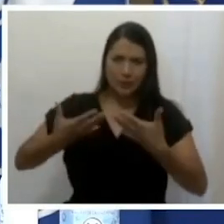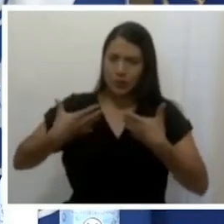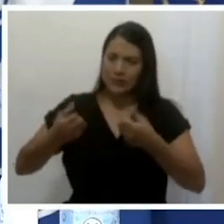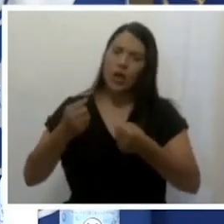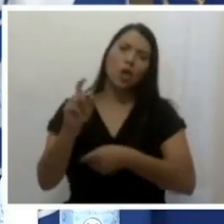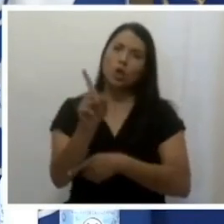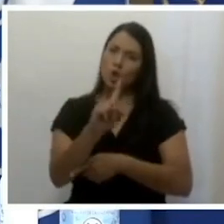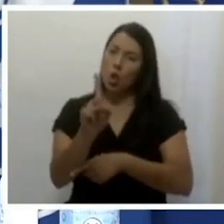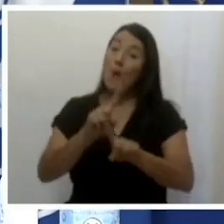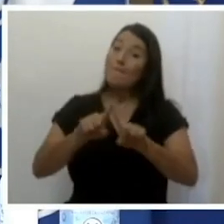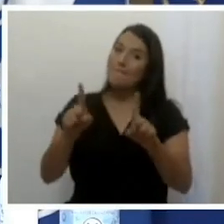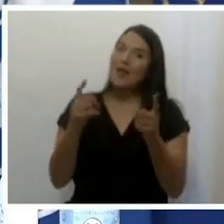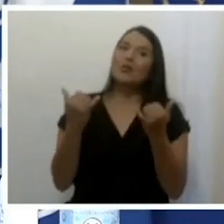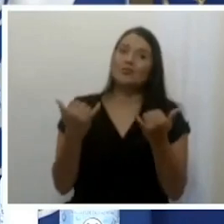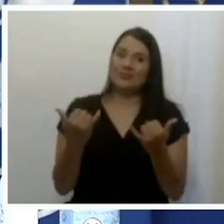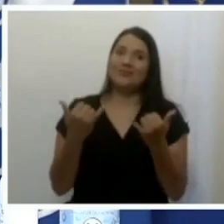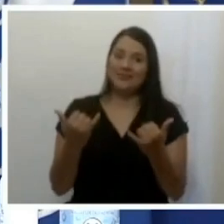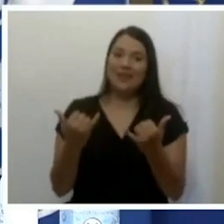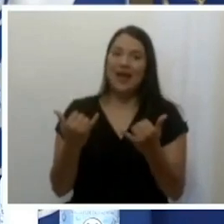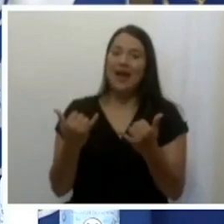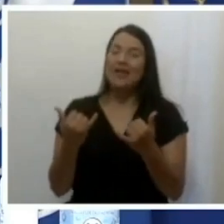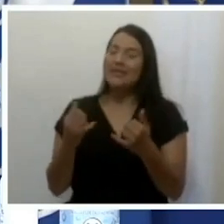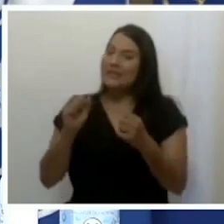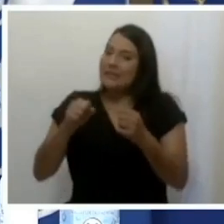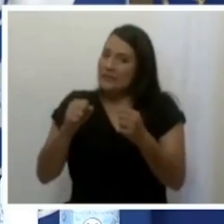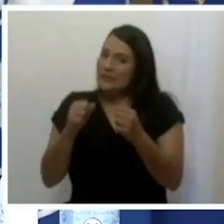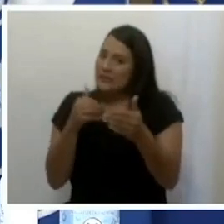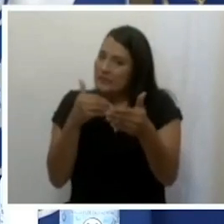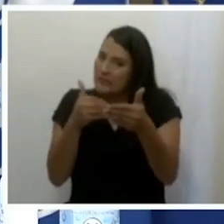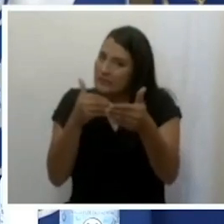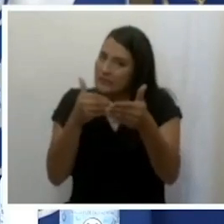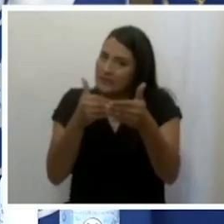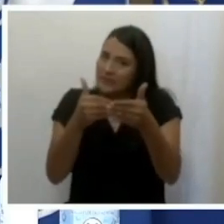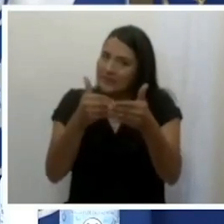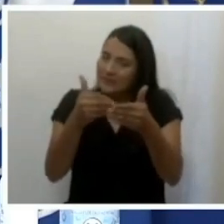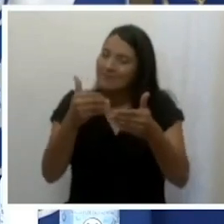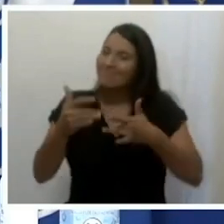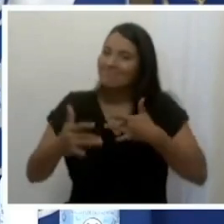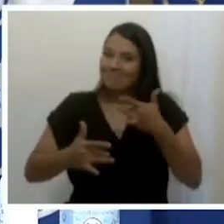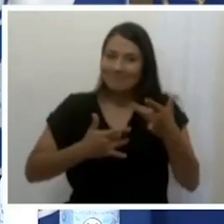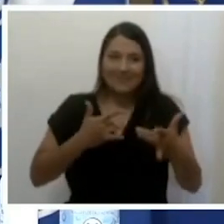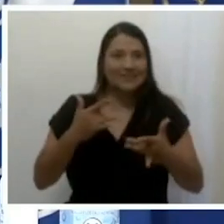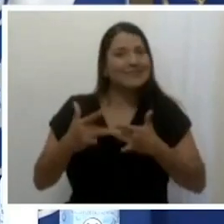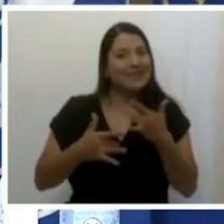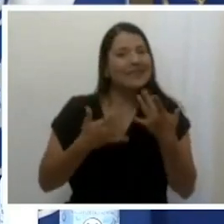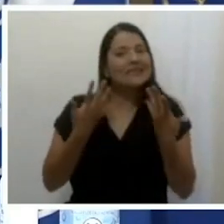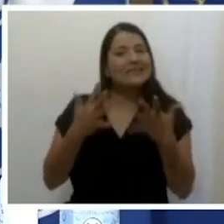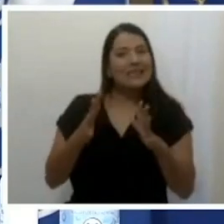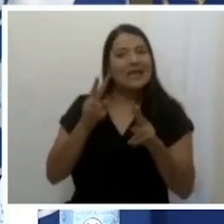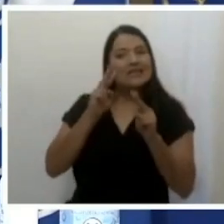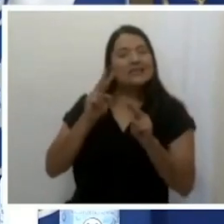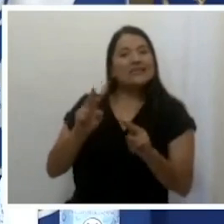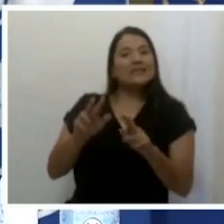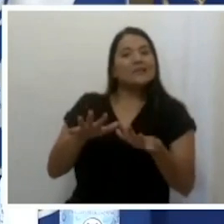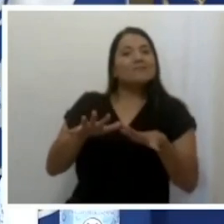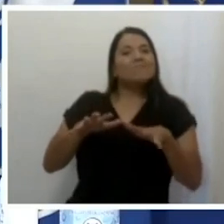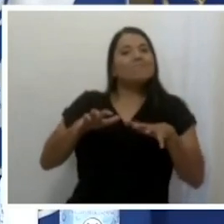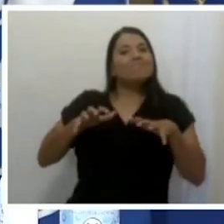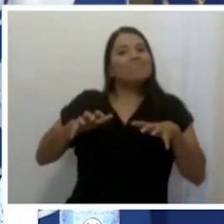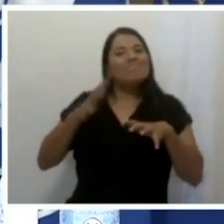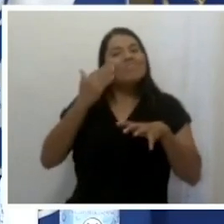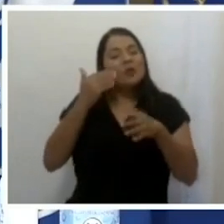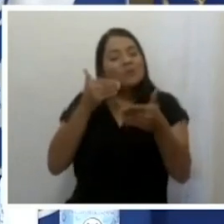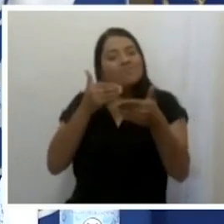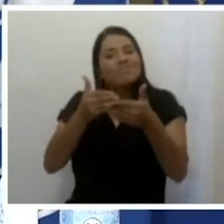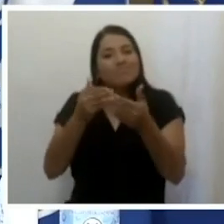el estrés en nuestro sistema se está sintiendo. Y eso lo dicen todos los directores de hospitales, especialmente los